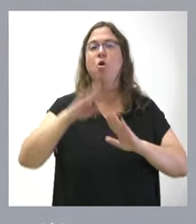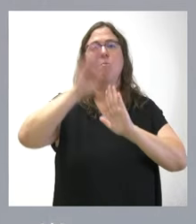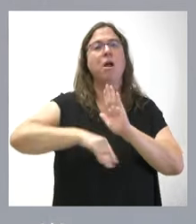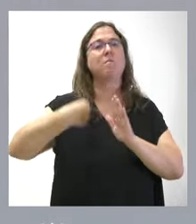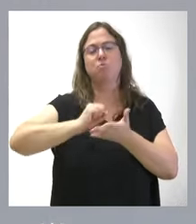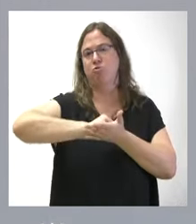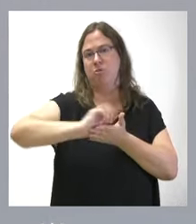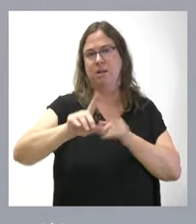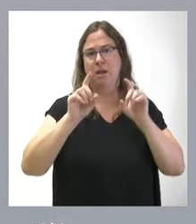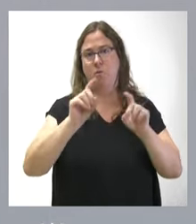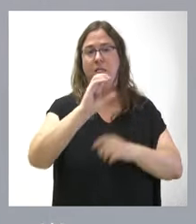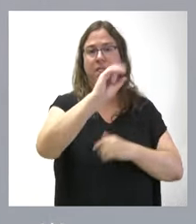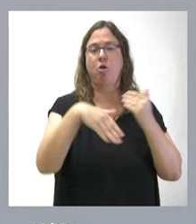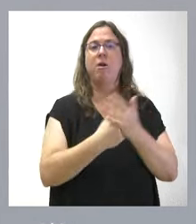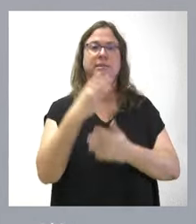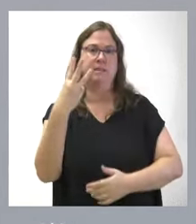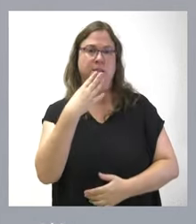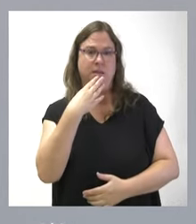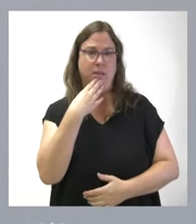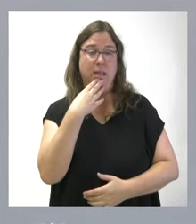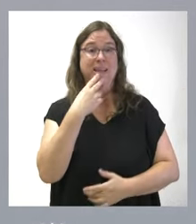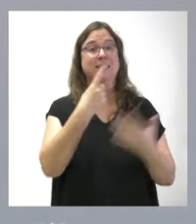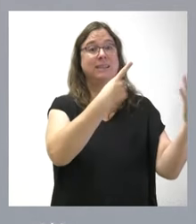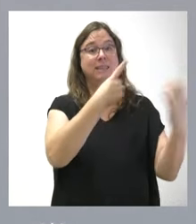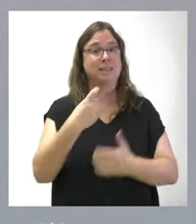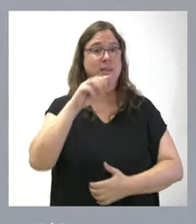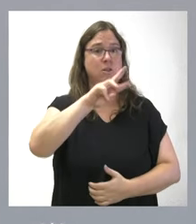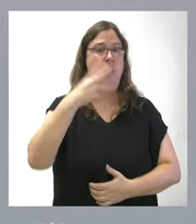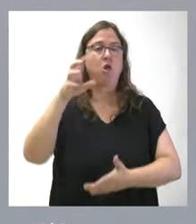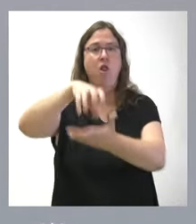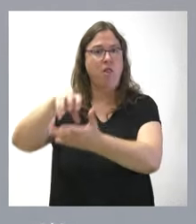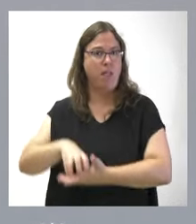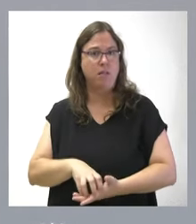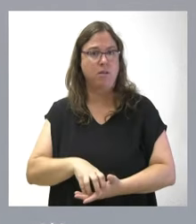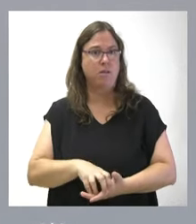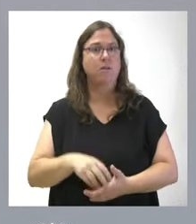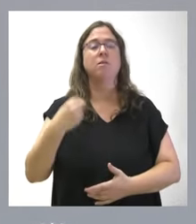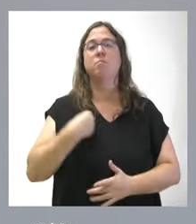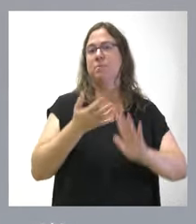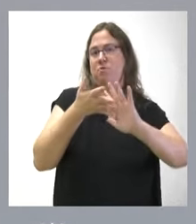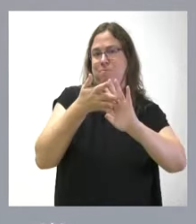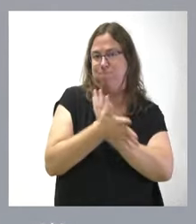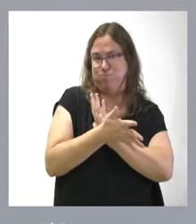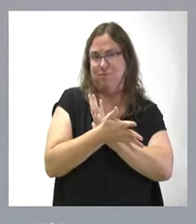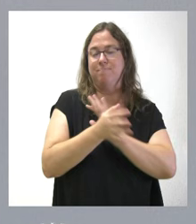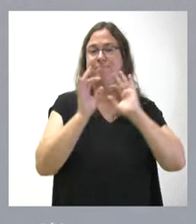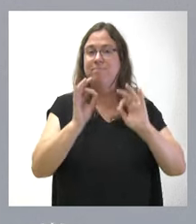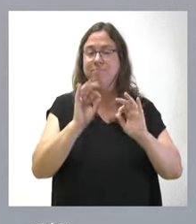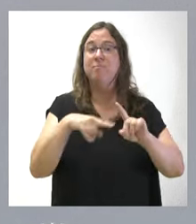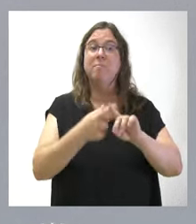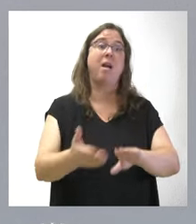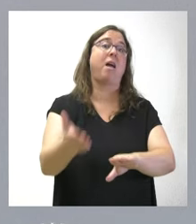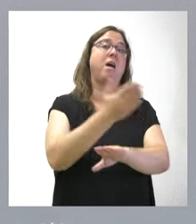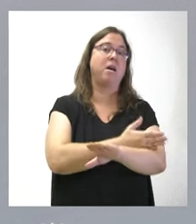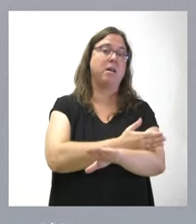gratuidad de la educación de 0 a 3 años. De los 632 centros que les hemos descrito en esta ocasión y en la anterior,